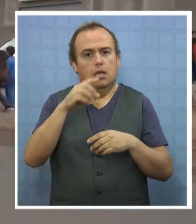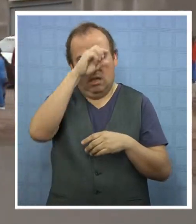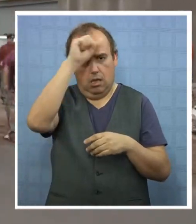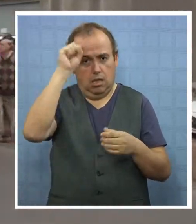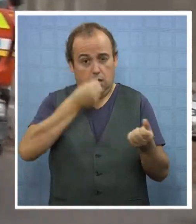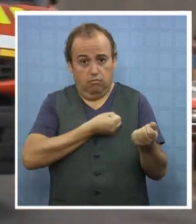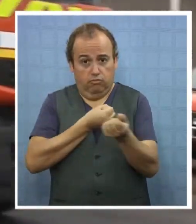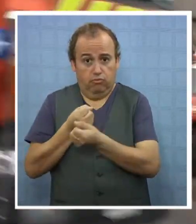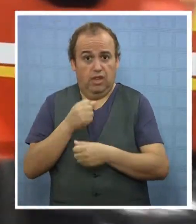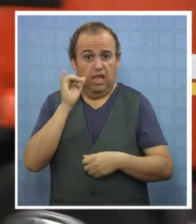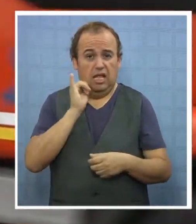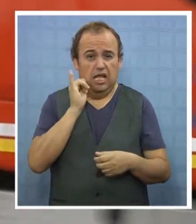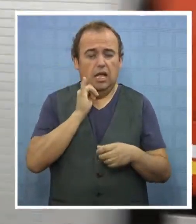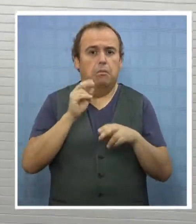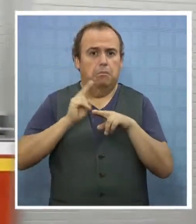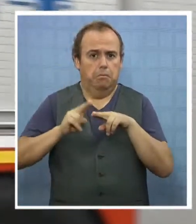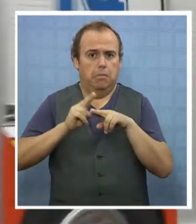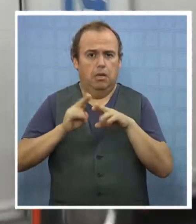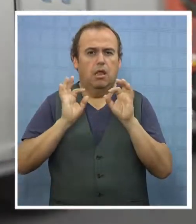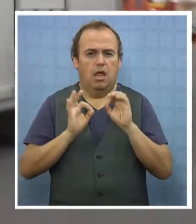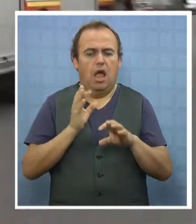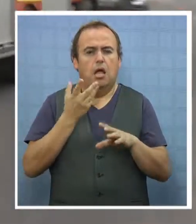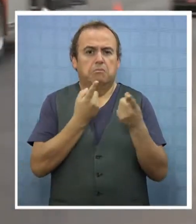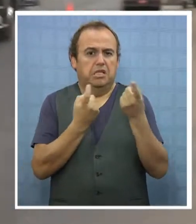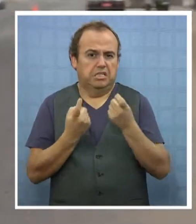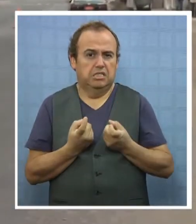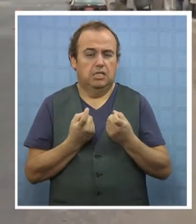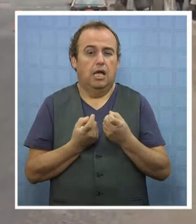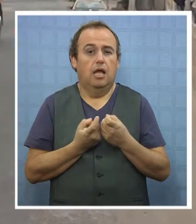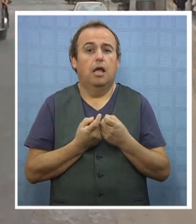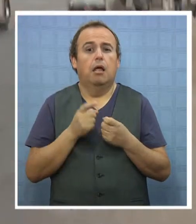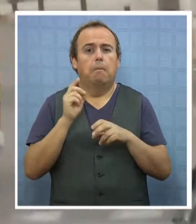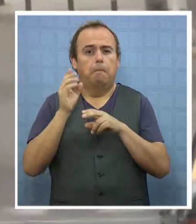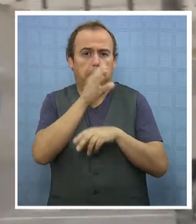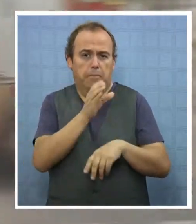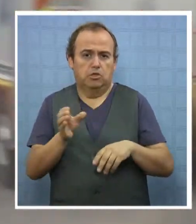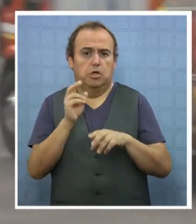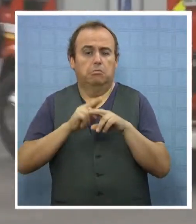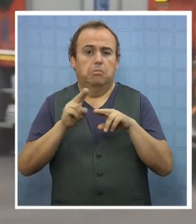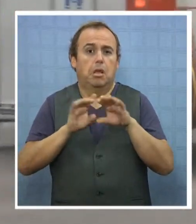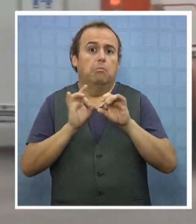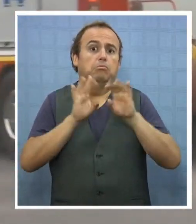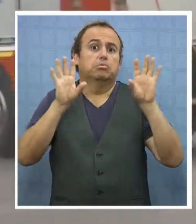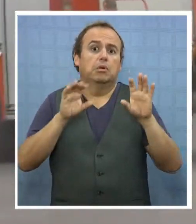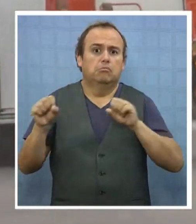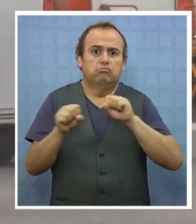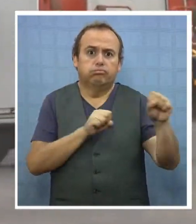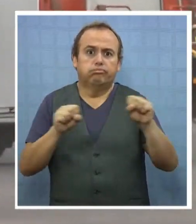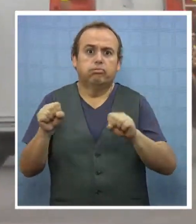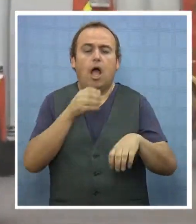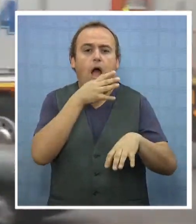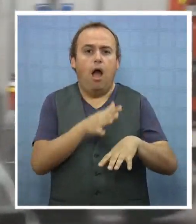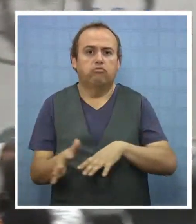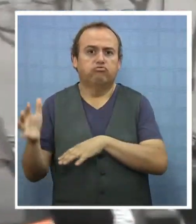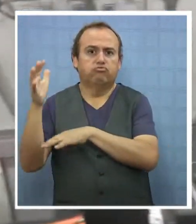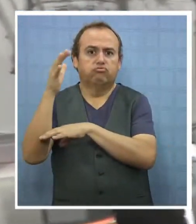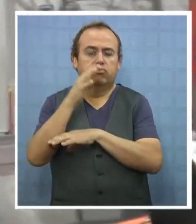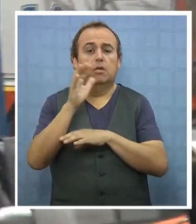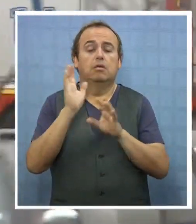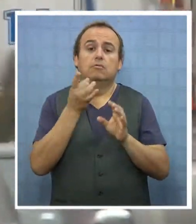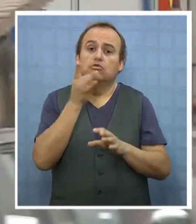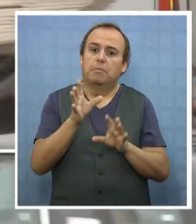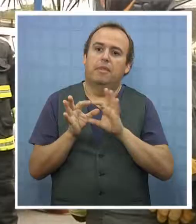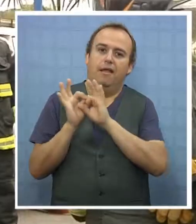Bomberos de Iquique se encuentra preparado con los elementos necesarios y gente preparada en caso de terremotos o tsunami. No nos queda más que